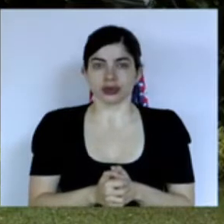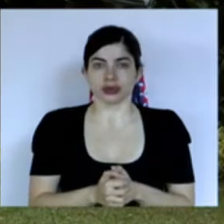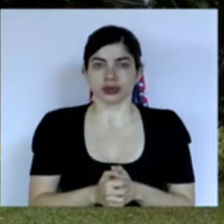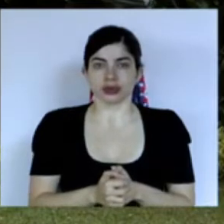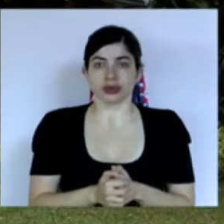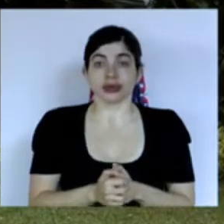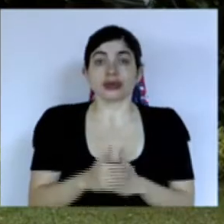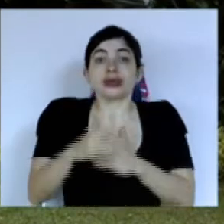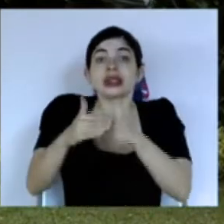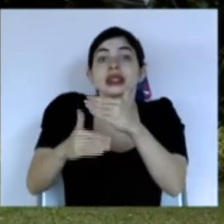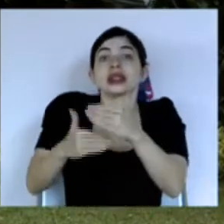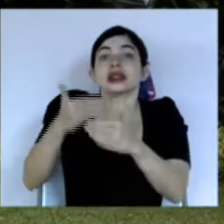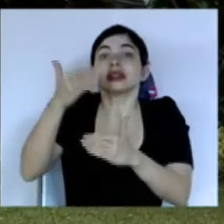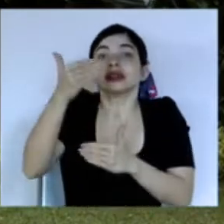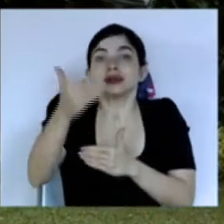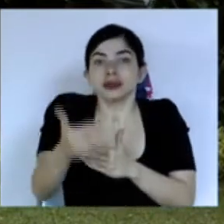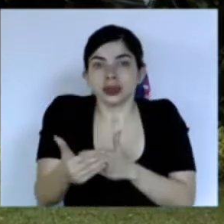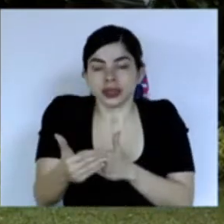y posterior a eso